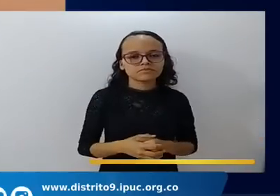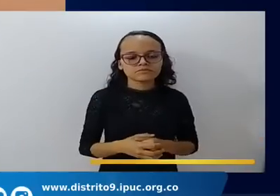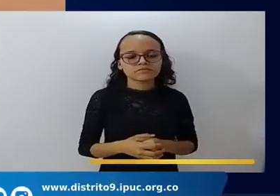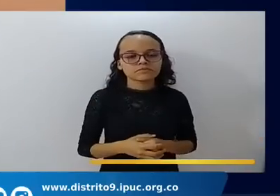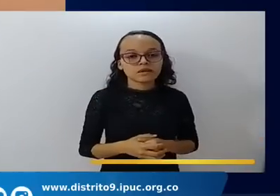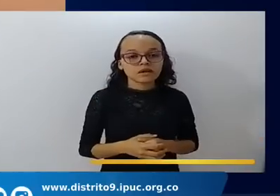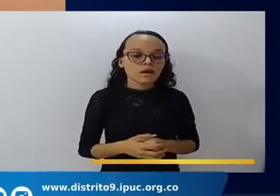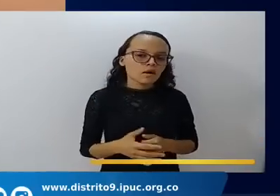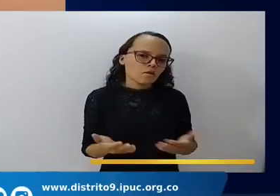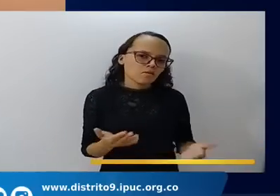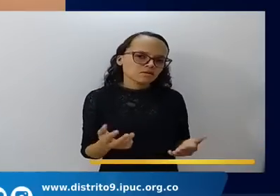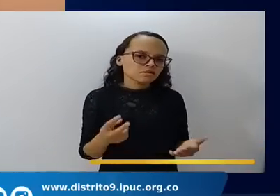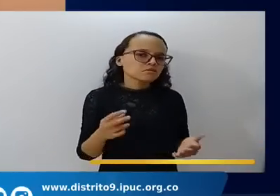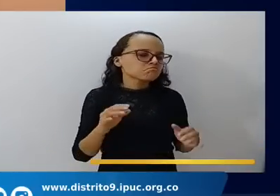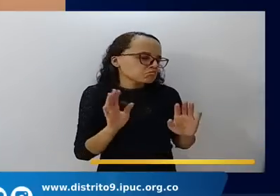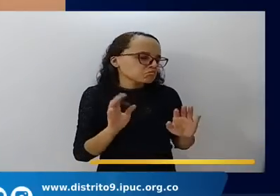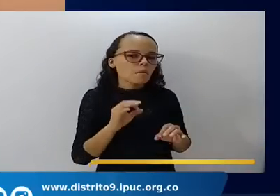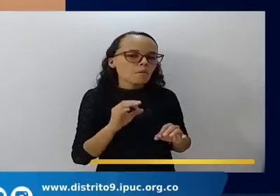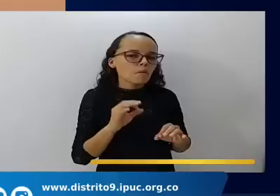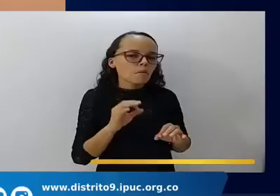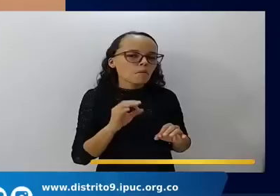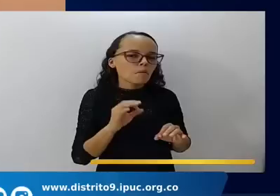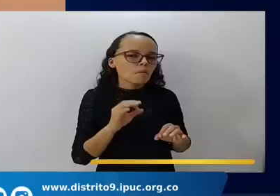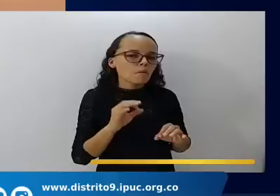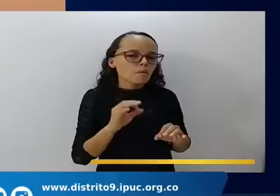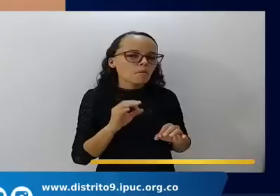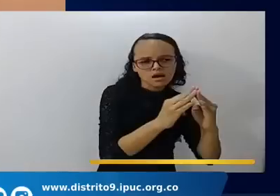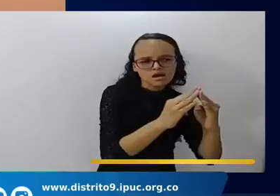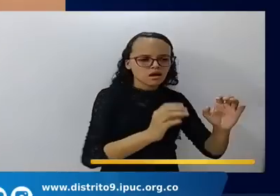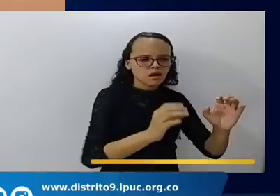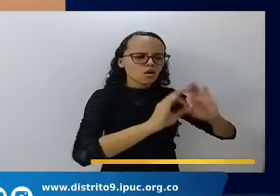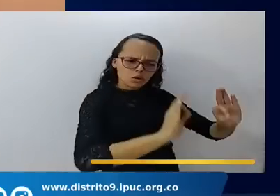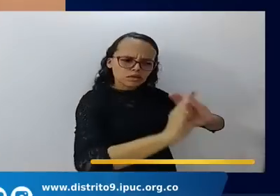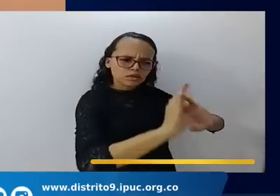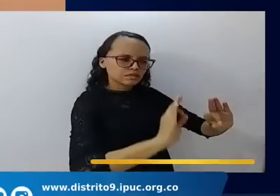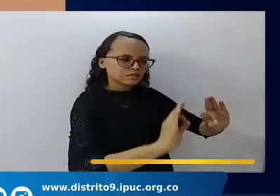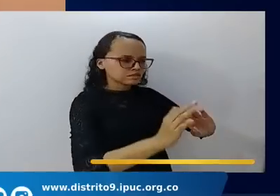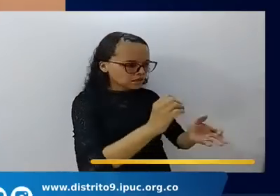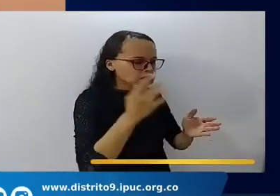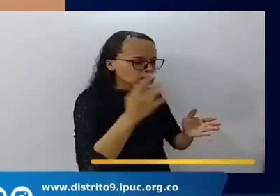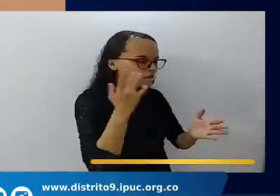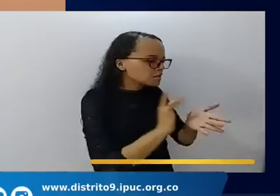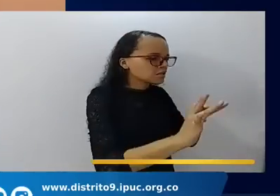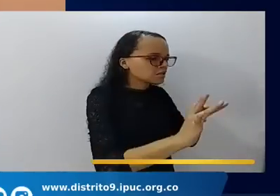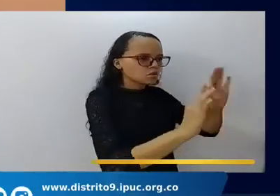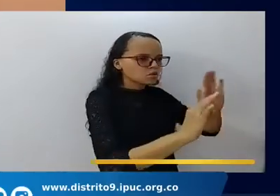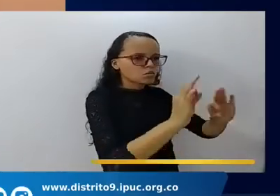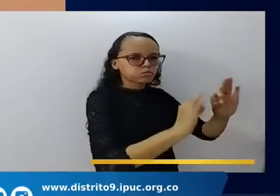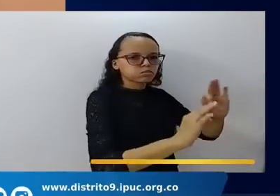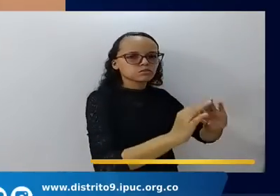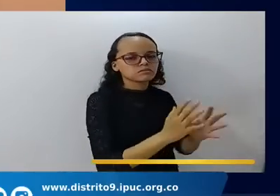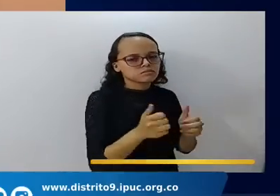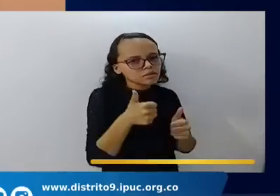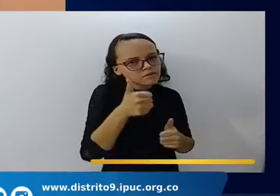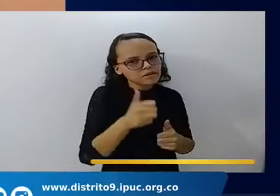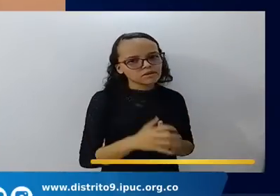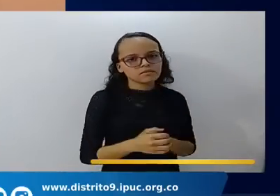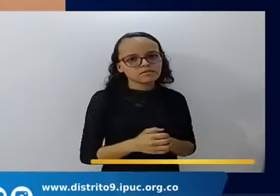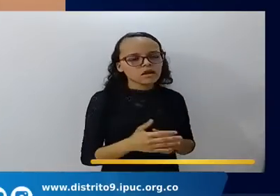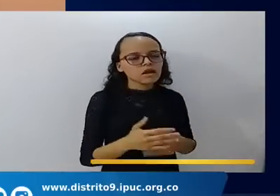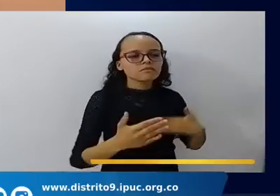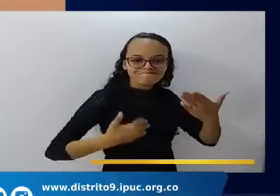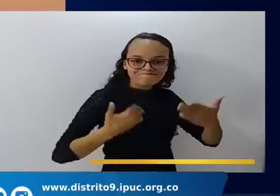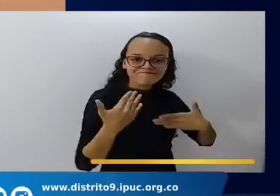Está bien que tengas la casa, que la mejores, que la cuides. Pero disfruta la